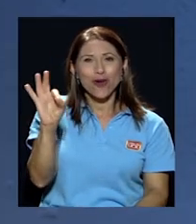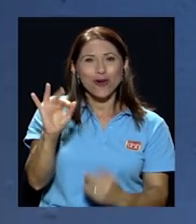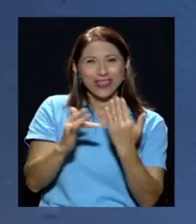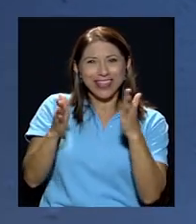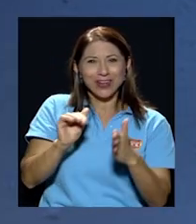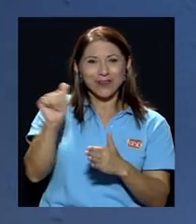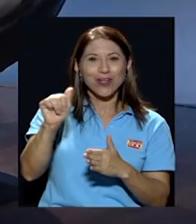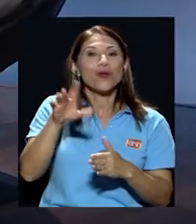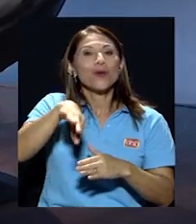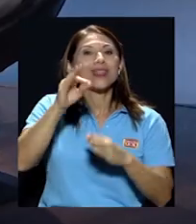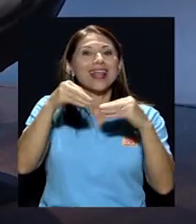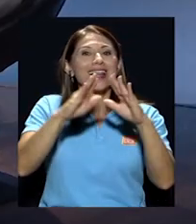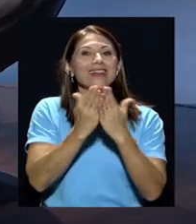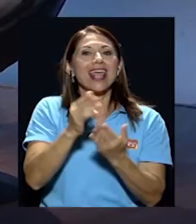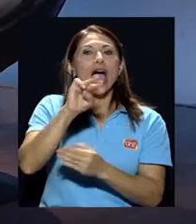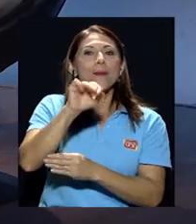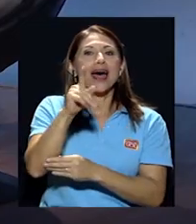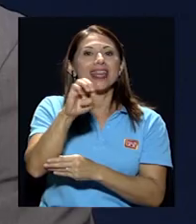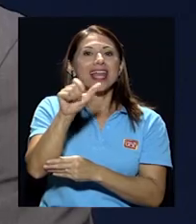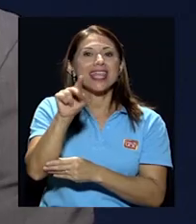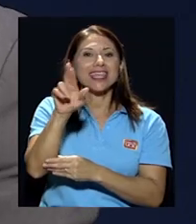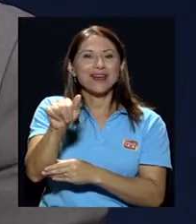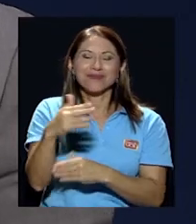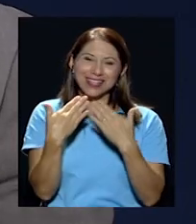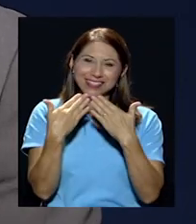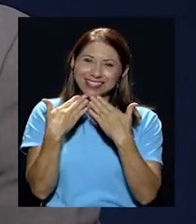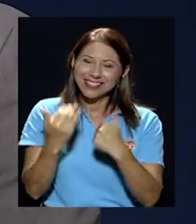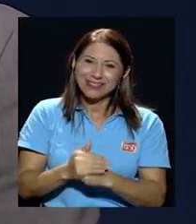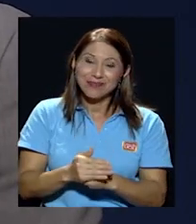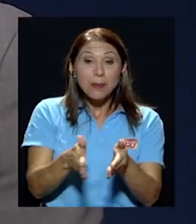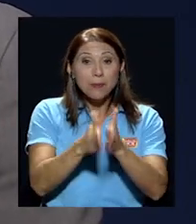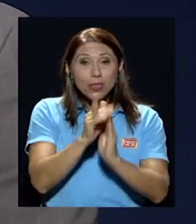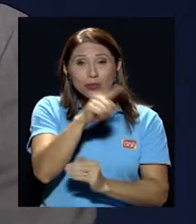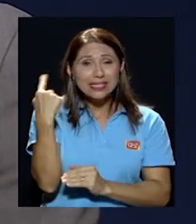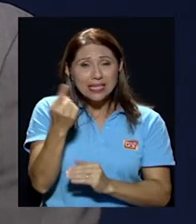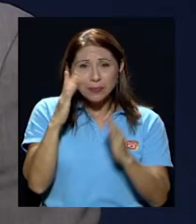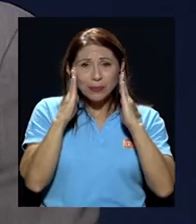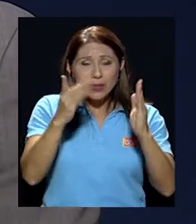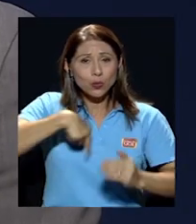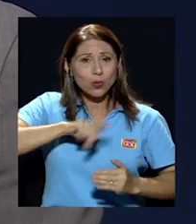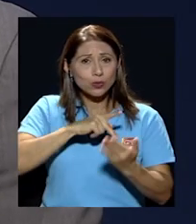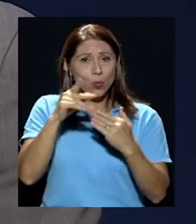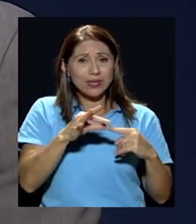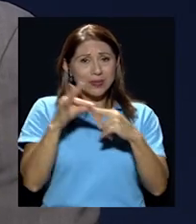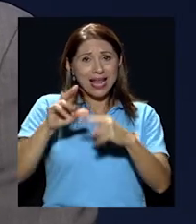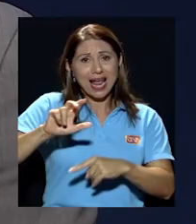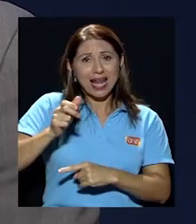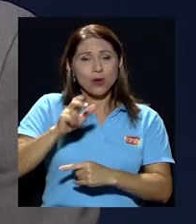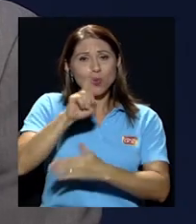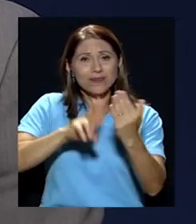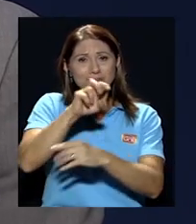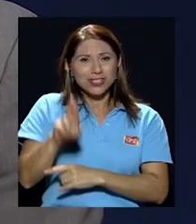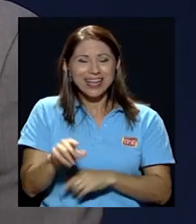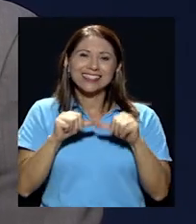librería de madrileña muchas gracias Don Oscar así que les pido que siempre estén pendientes de nuestros especiales en Canal Universidad de Costa Rica